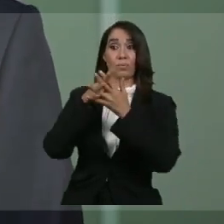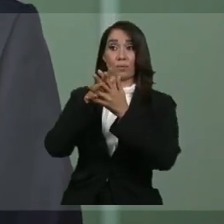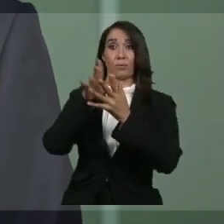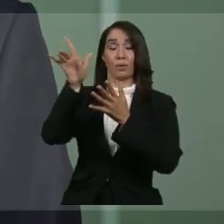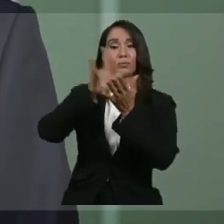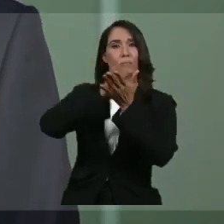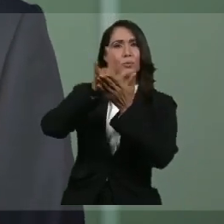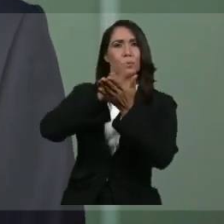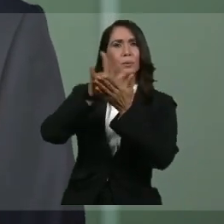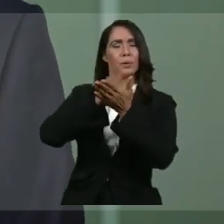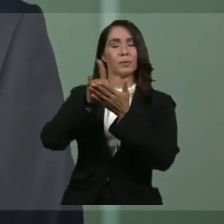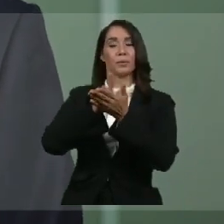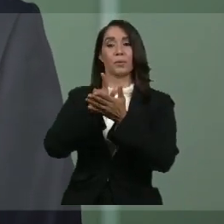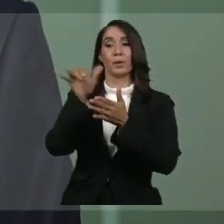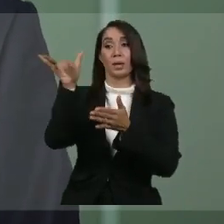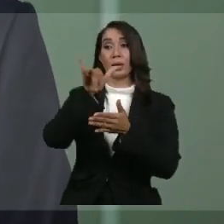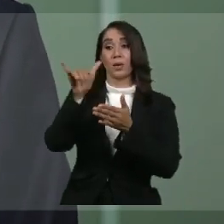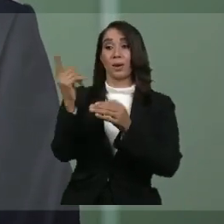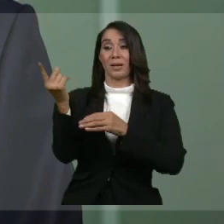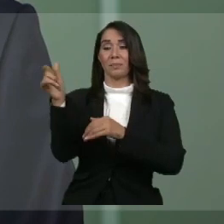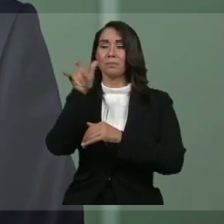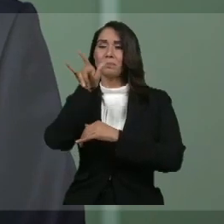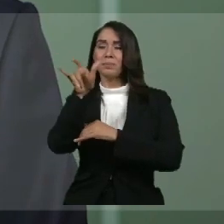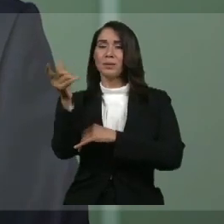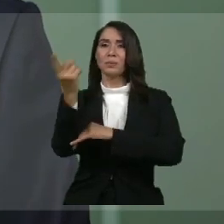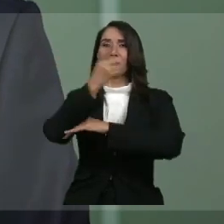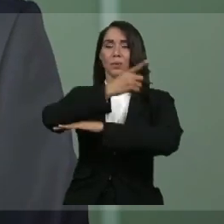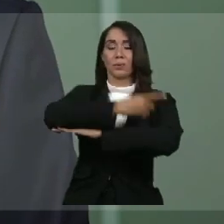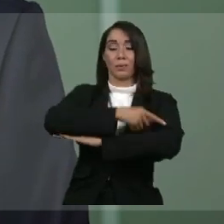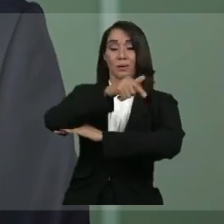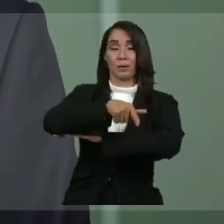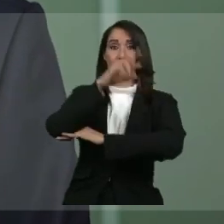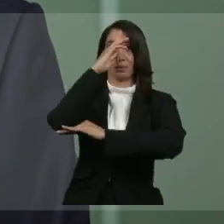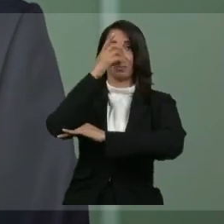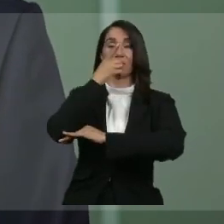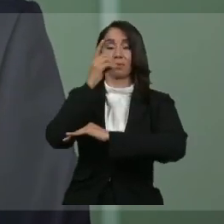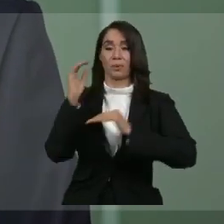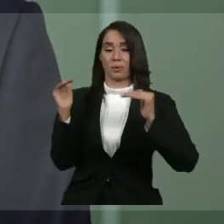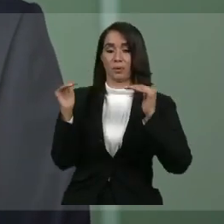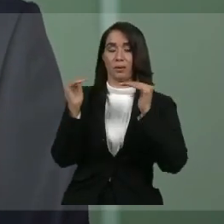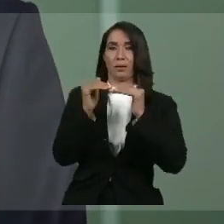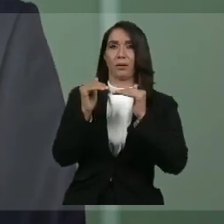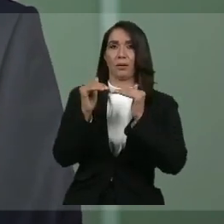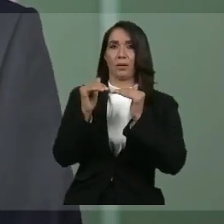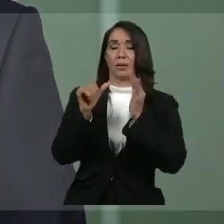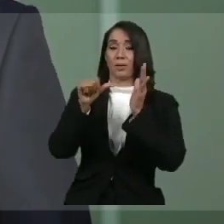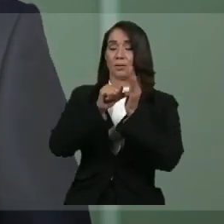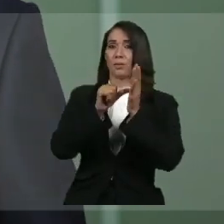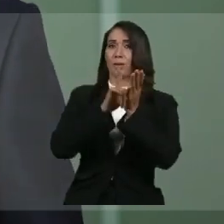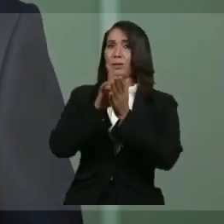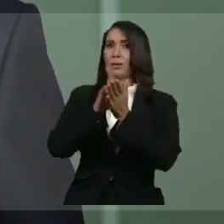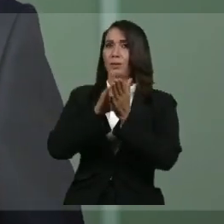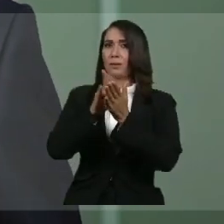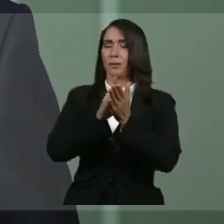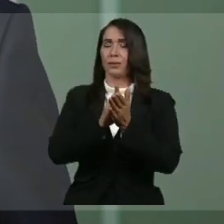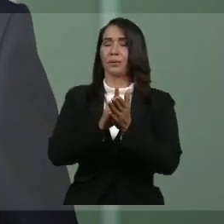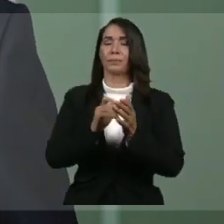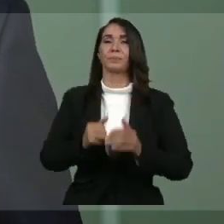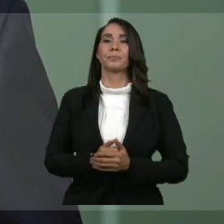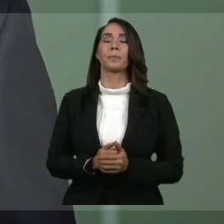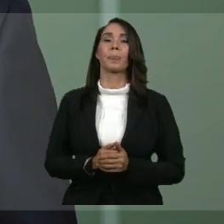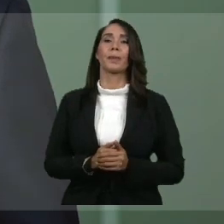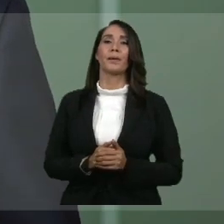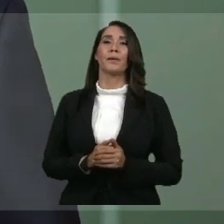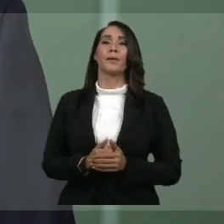Y digo la ciudad porque no vamos a compararnos con el Estado, con la ciudad de Nueva York. La ciudad de Nueva York